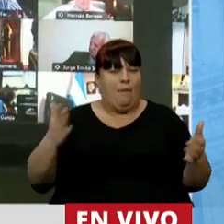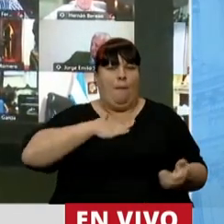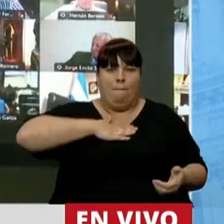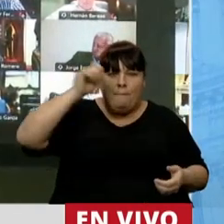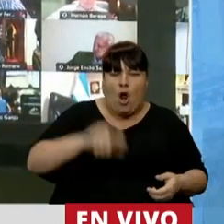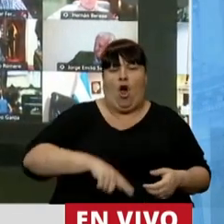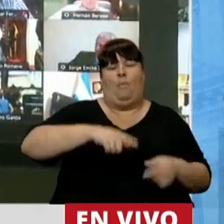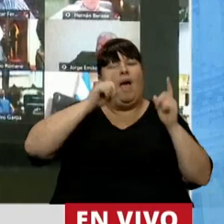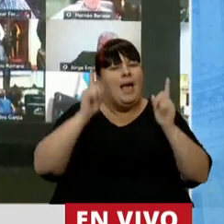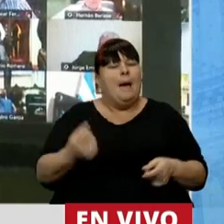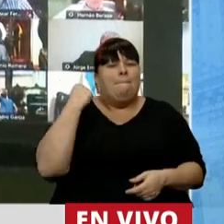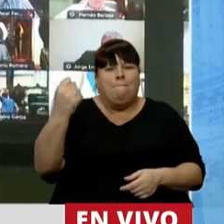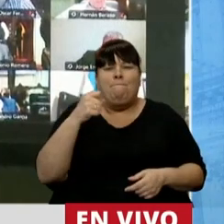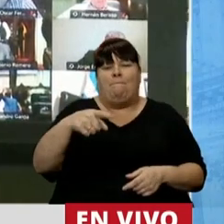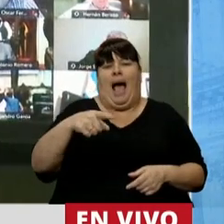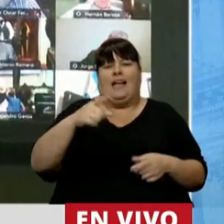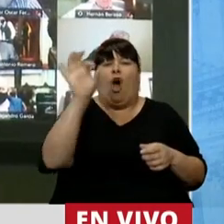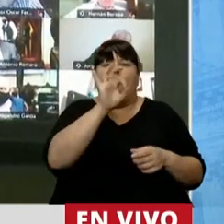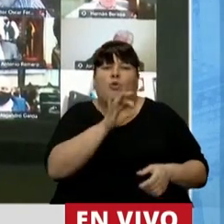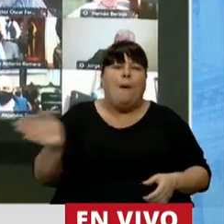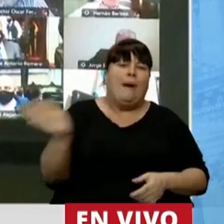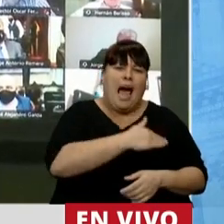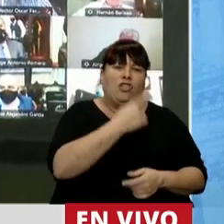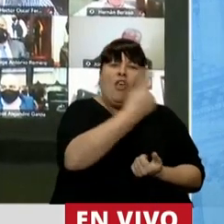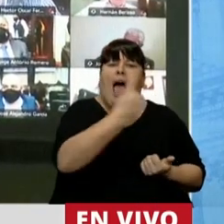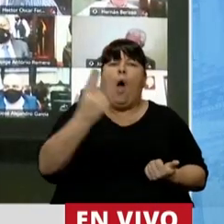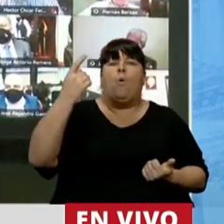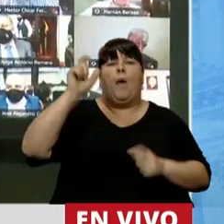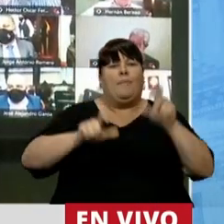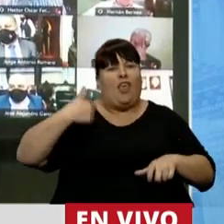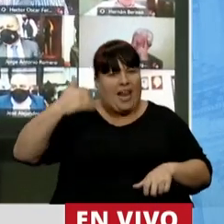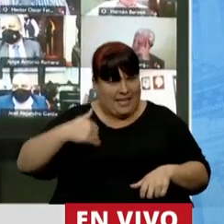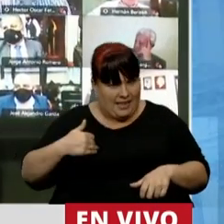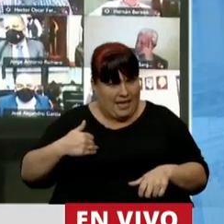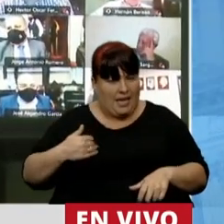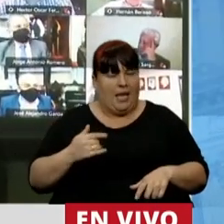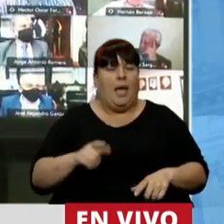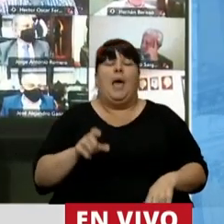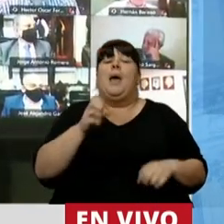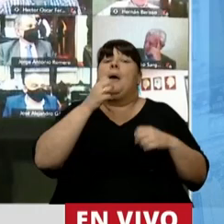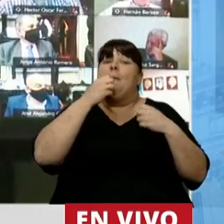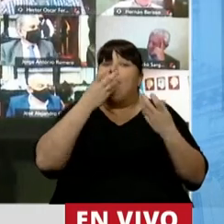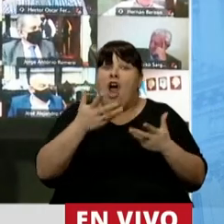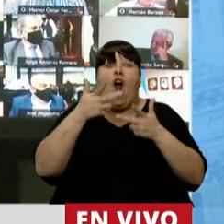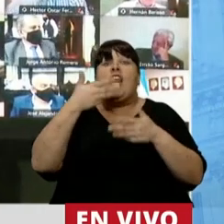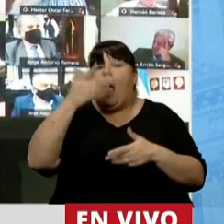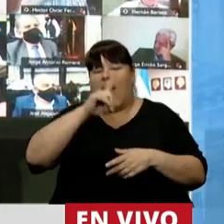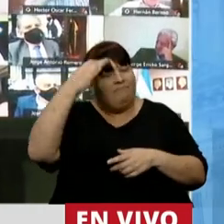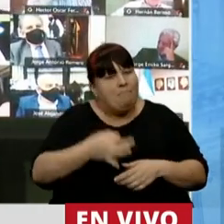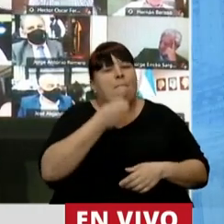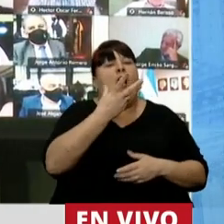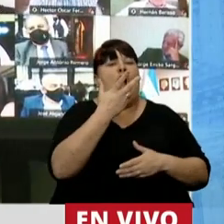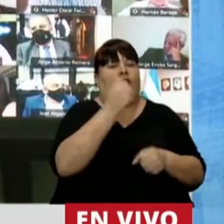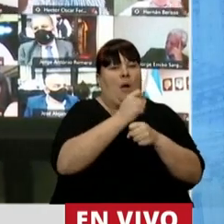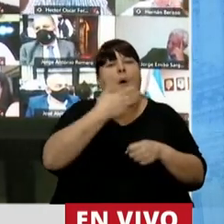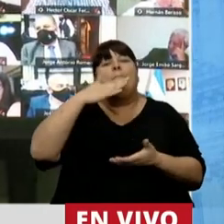soberana, una patria con oportunidades para todos y cada uno de los argentinos. Y mejor que decir es hacer y